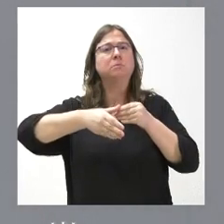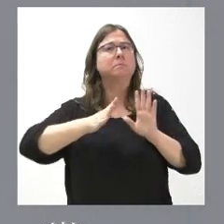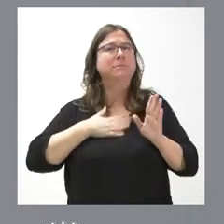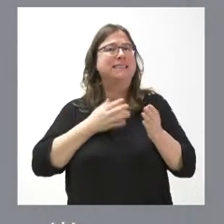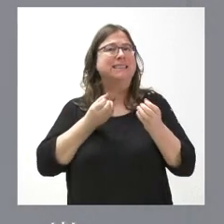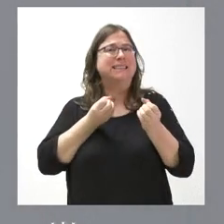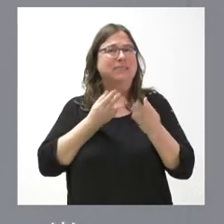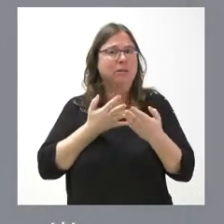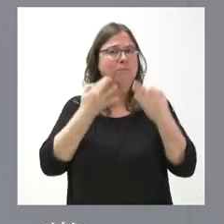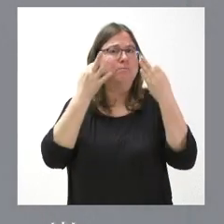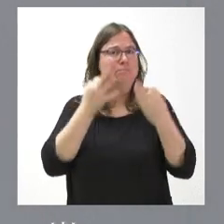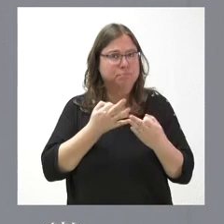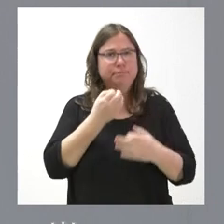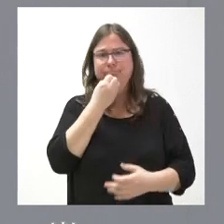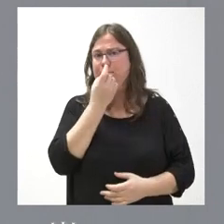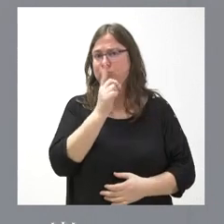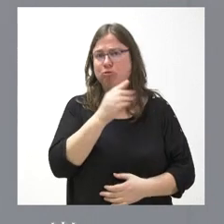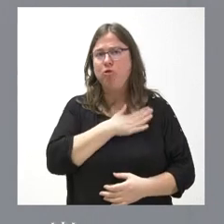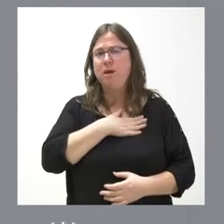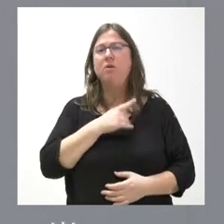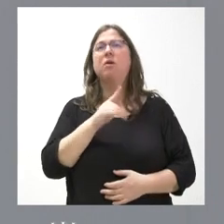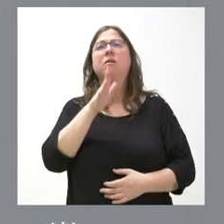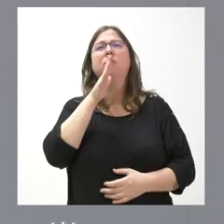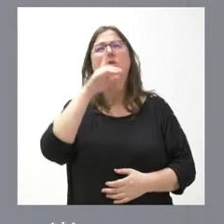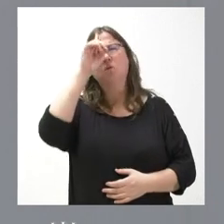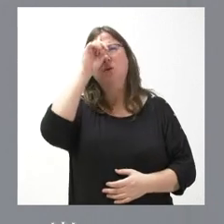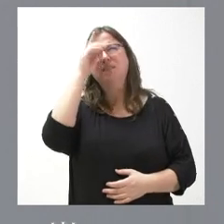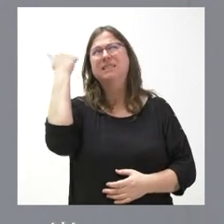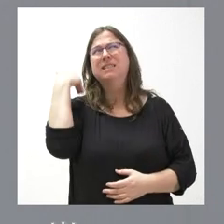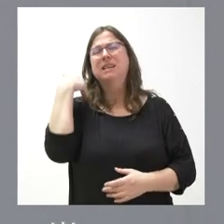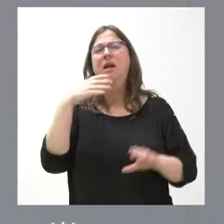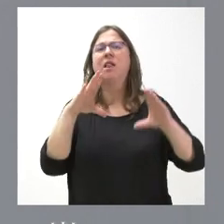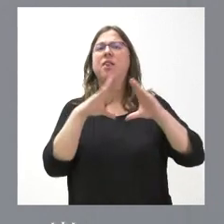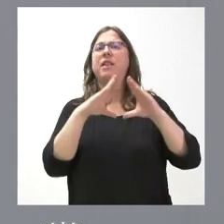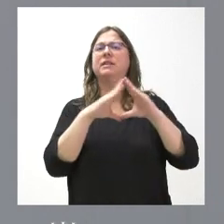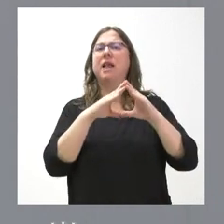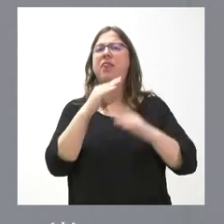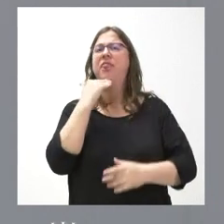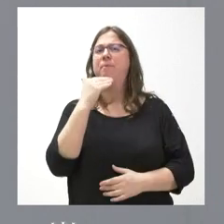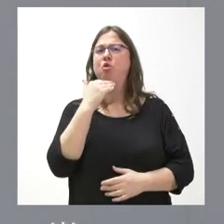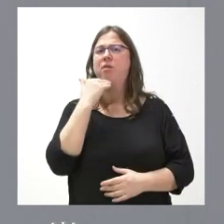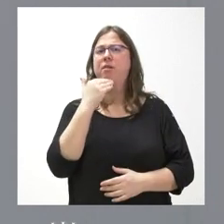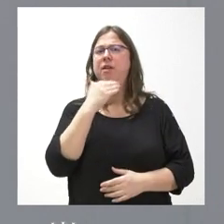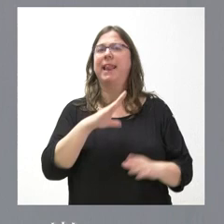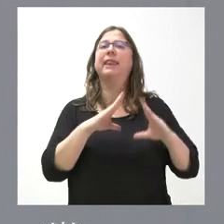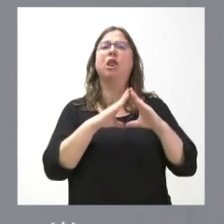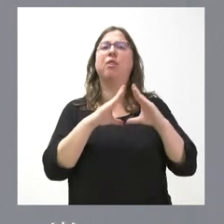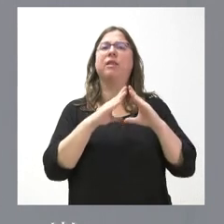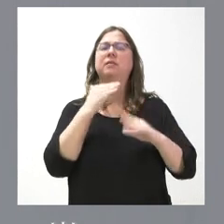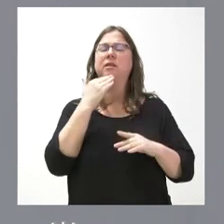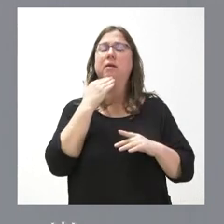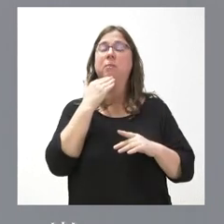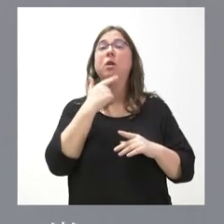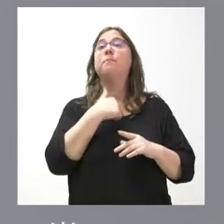información que no se corresponda por la realidad, pero no sé si fue la diócesis de Zamora quien planteó alguna cuestión, pero le